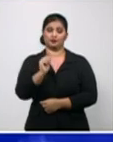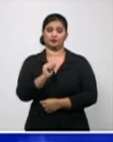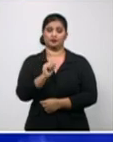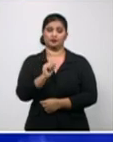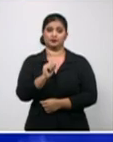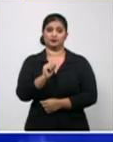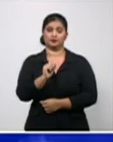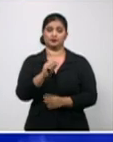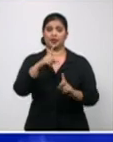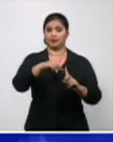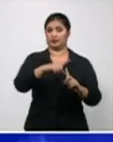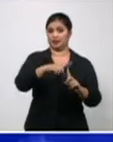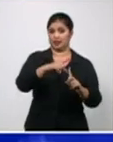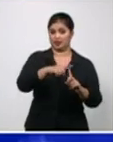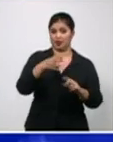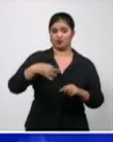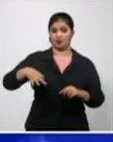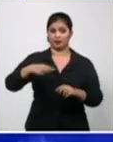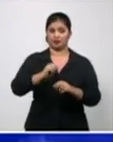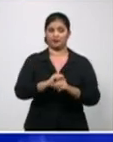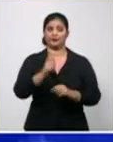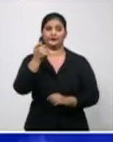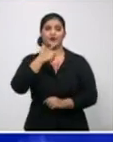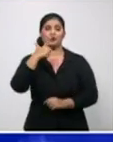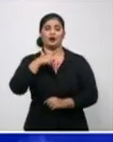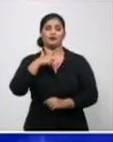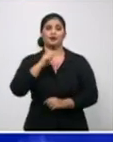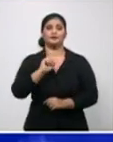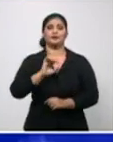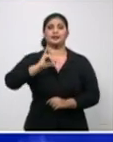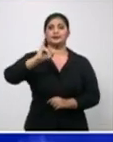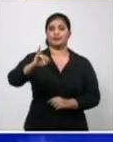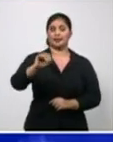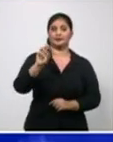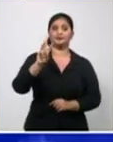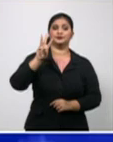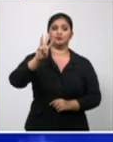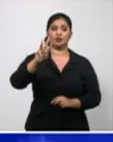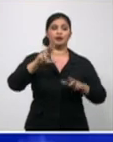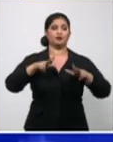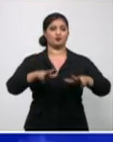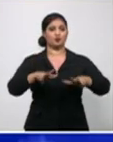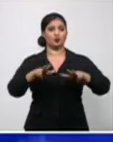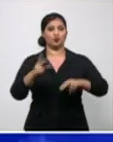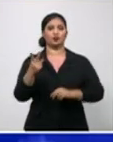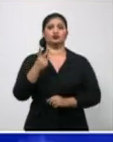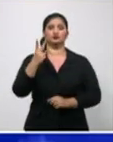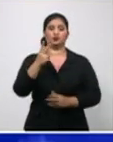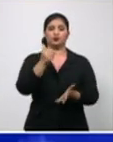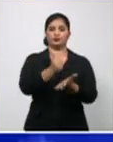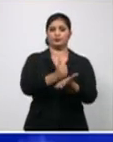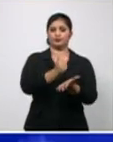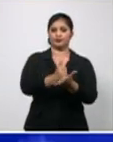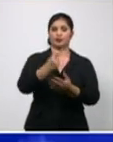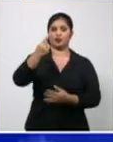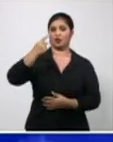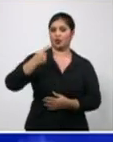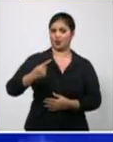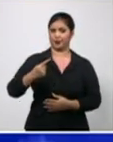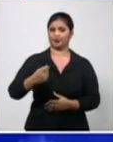Ciego de Ávila tiene seis, tres de Morón, dos de Ciego de Ávila y uno de Venezuela,